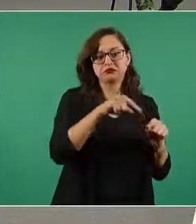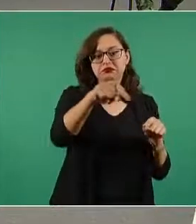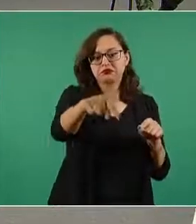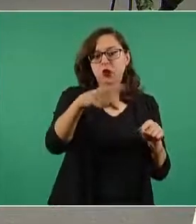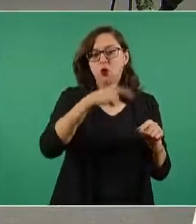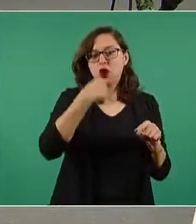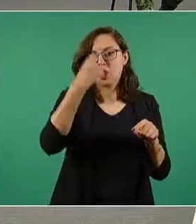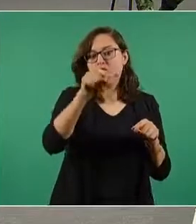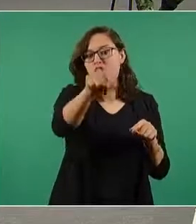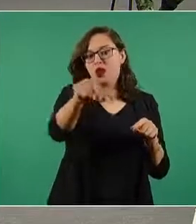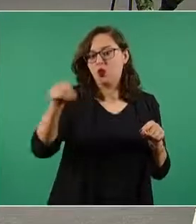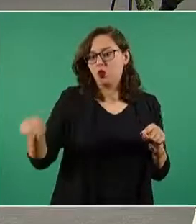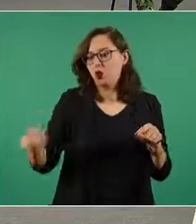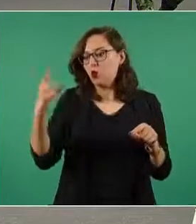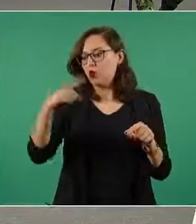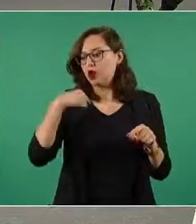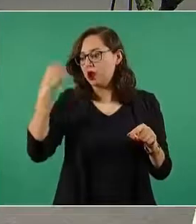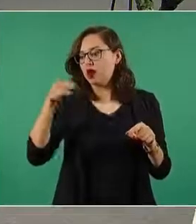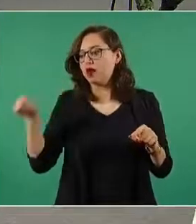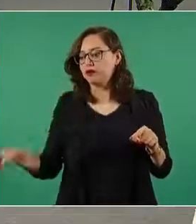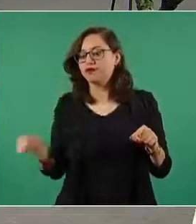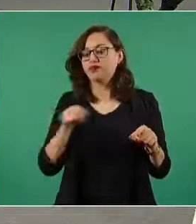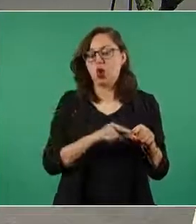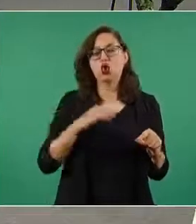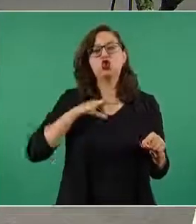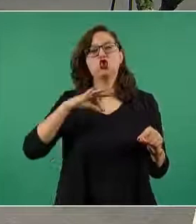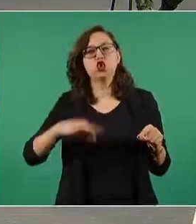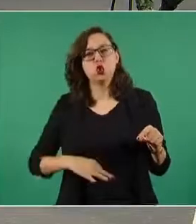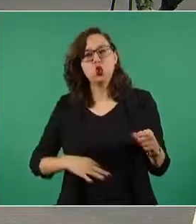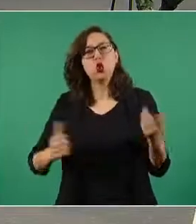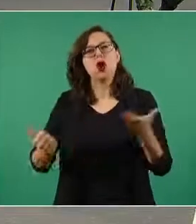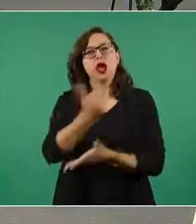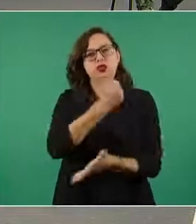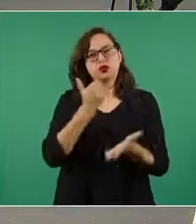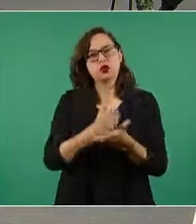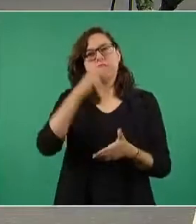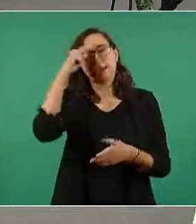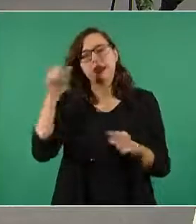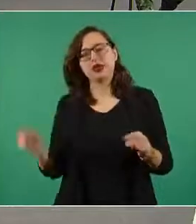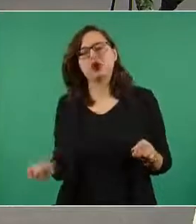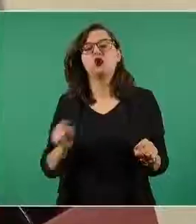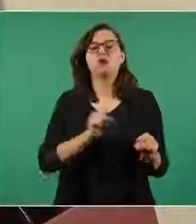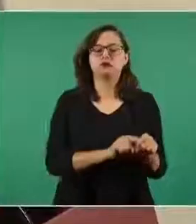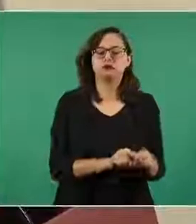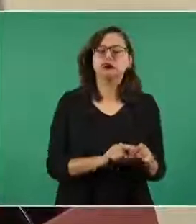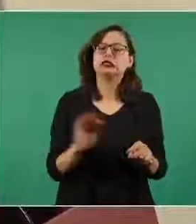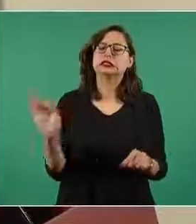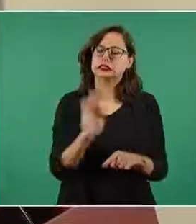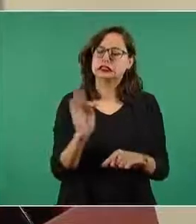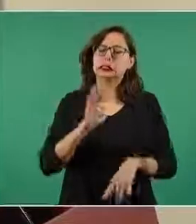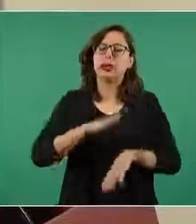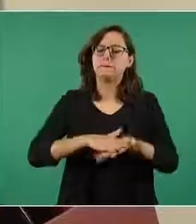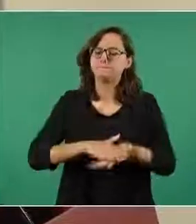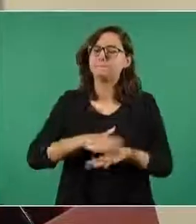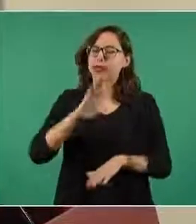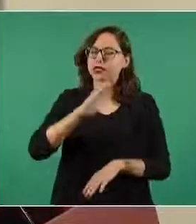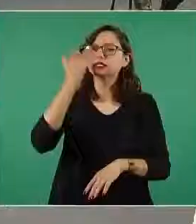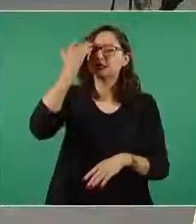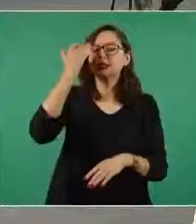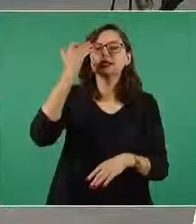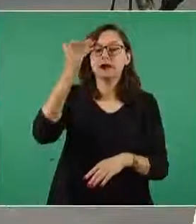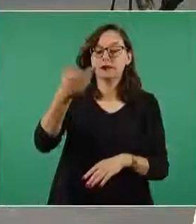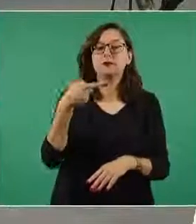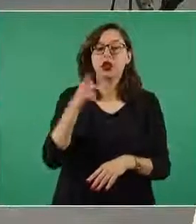bueno de Toluca a Ciudad de México si posiblemente sea un poco más pero se están agilizando las vialidades al